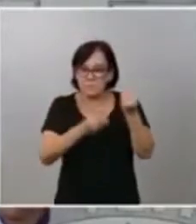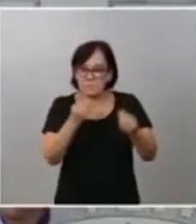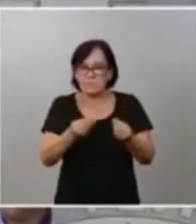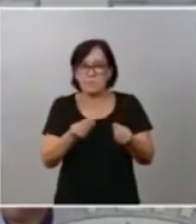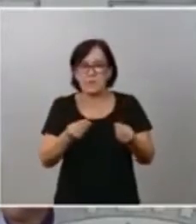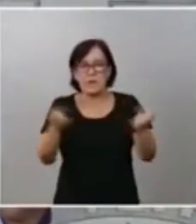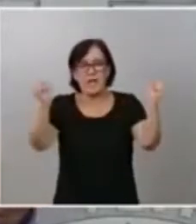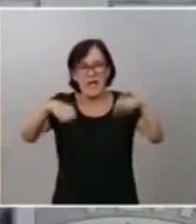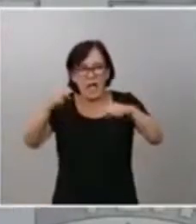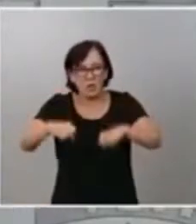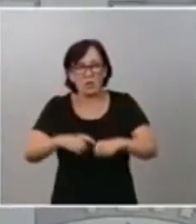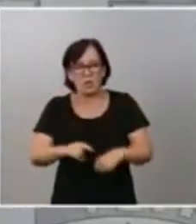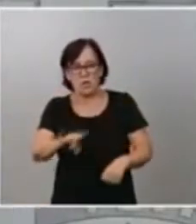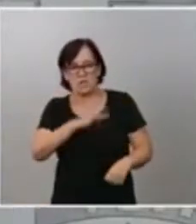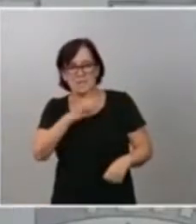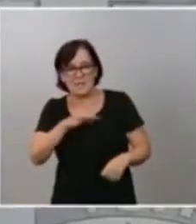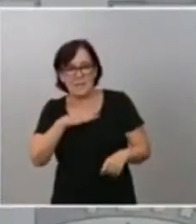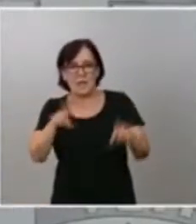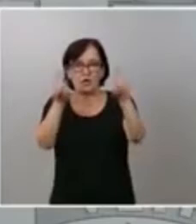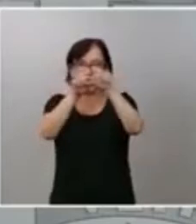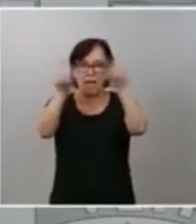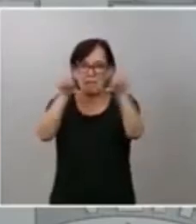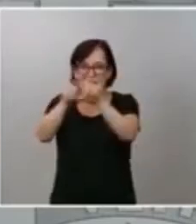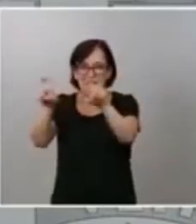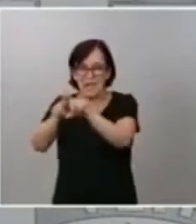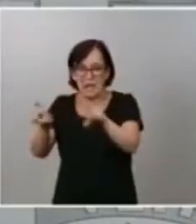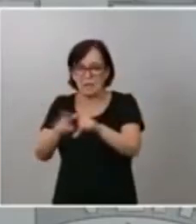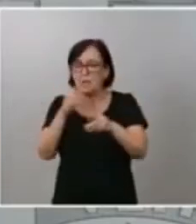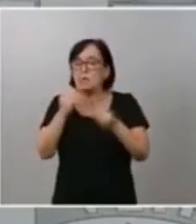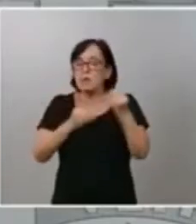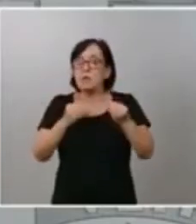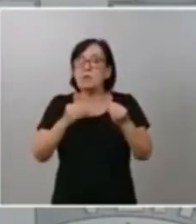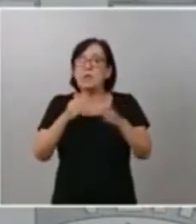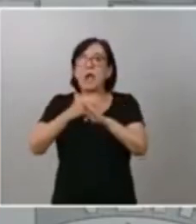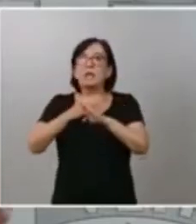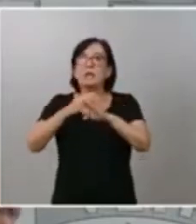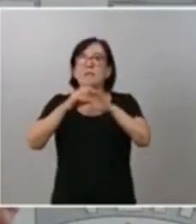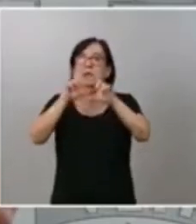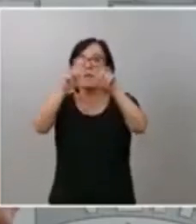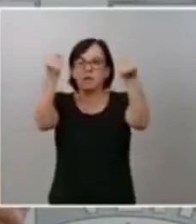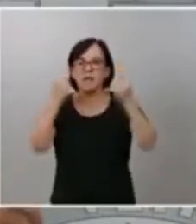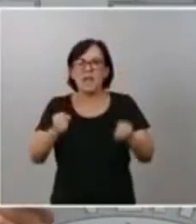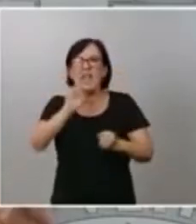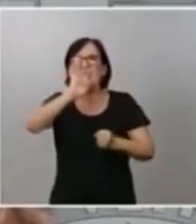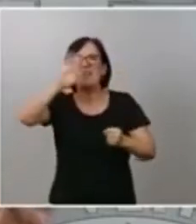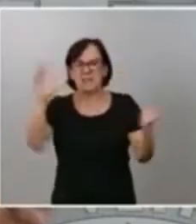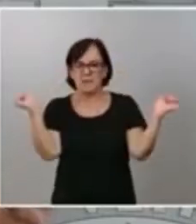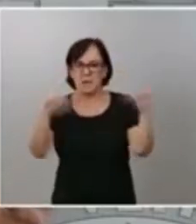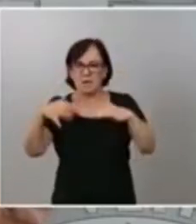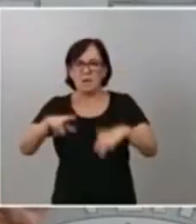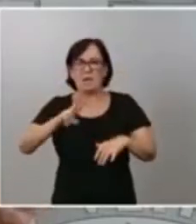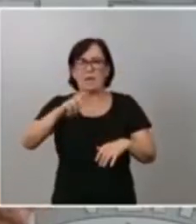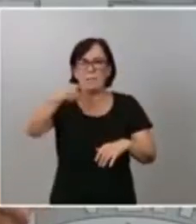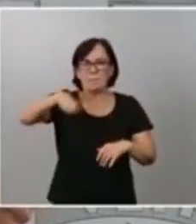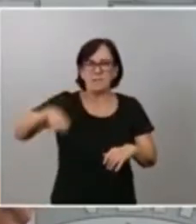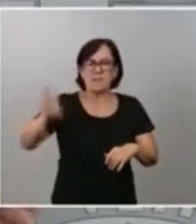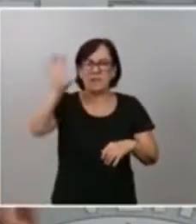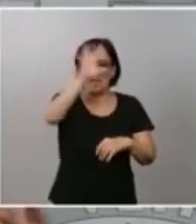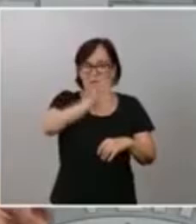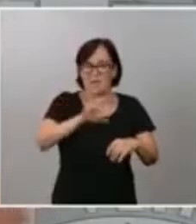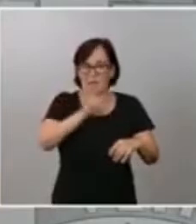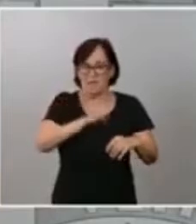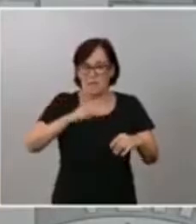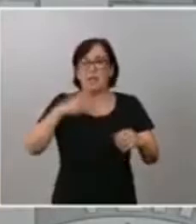los sindicatos y los empresarios. Lo ha sido a nivel institucional, con 15 conferencias de presidentes y con el acuerdo que hoy hemos firmado con la Federación Española de